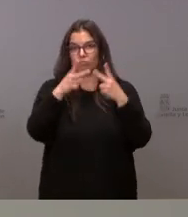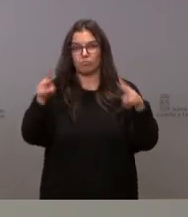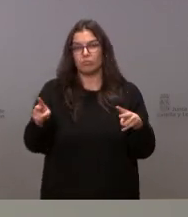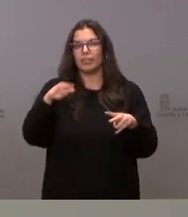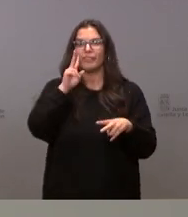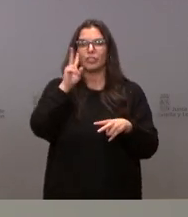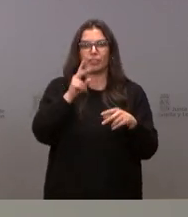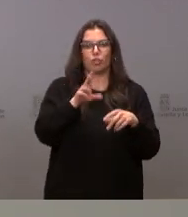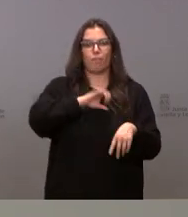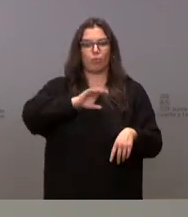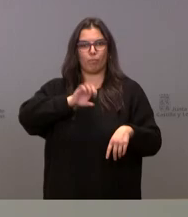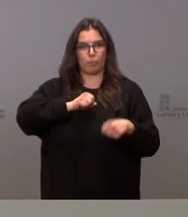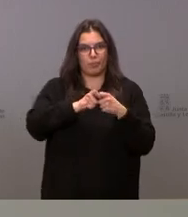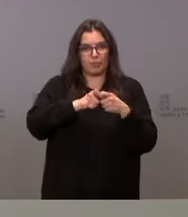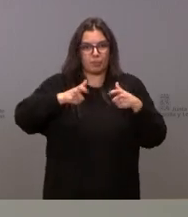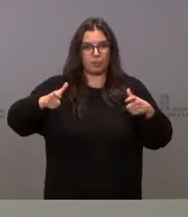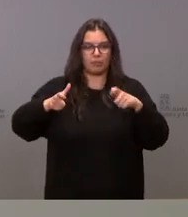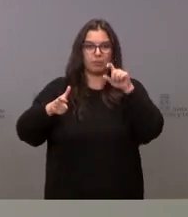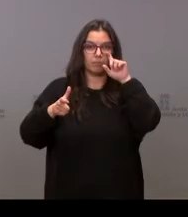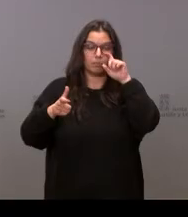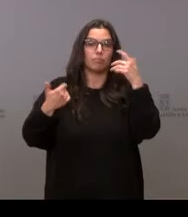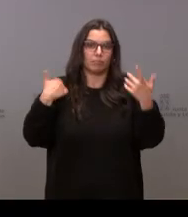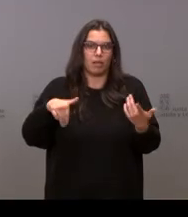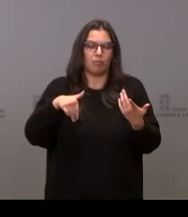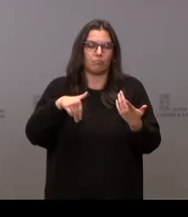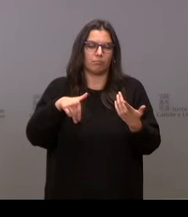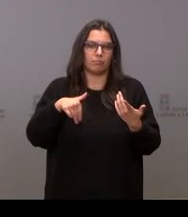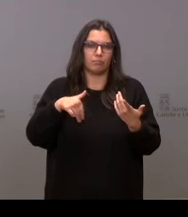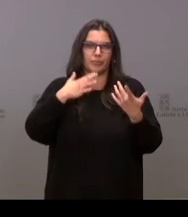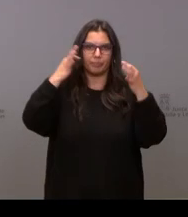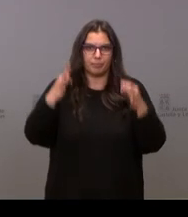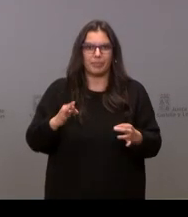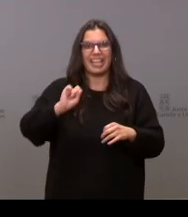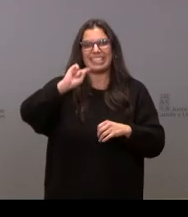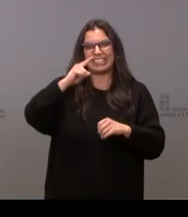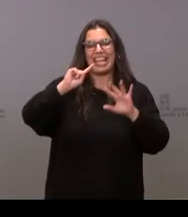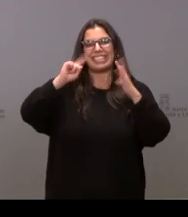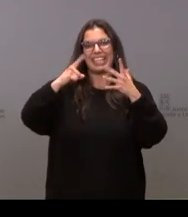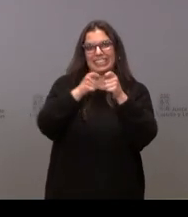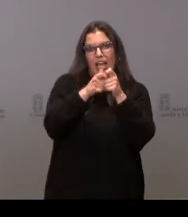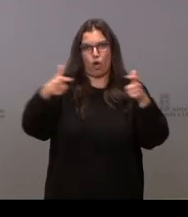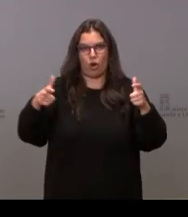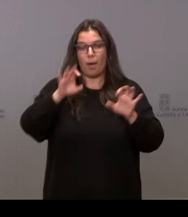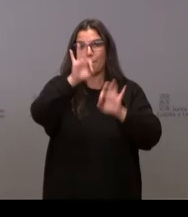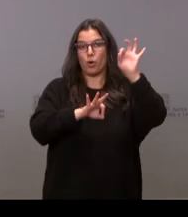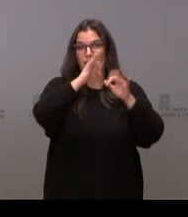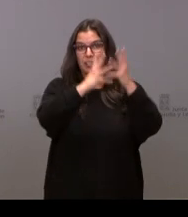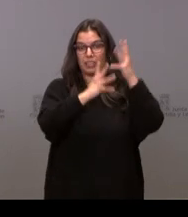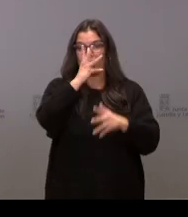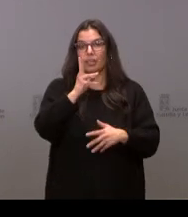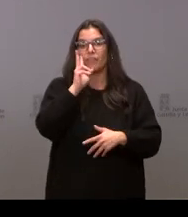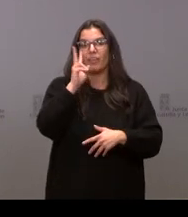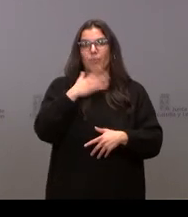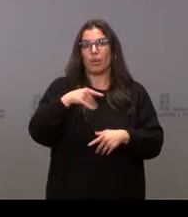tendencia al aumento de casos. Tanto es así que ya podemos hablar de la sexta ola. La incidencia se parece ya a la que tuvimos en